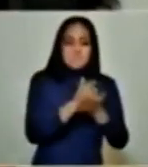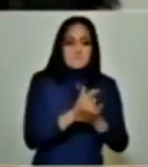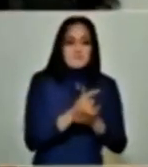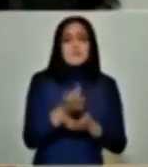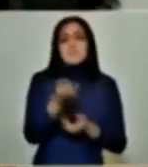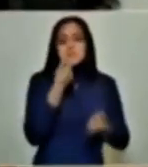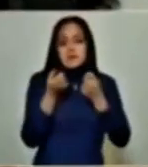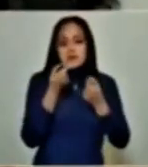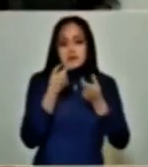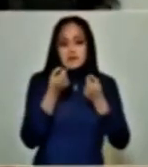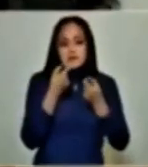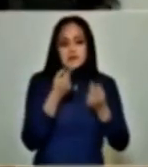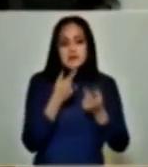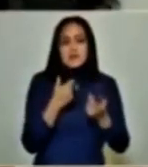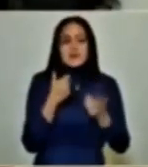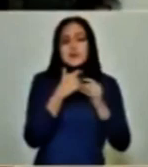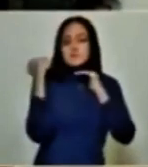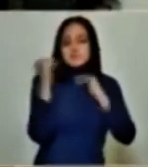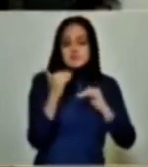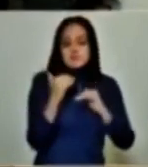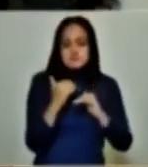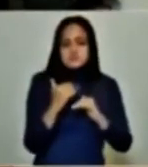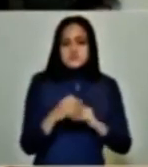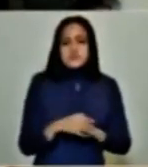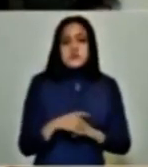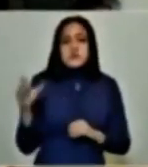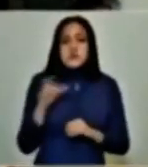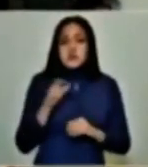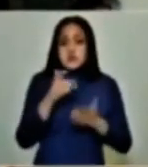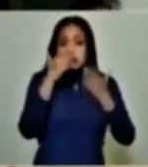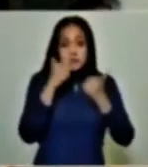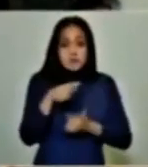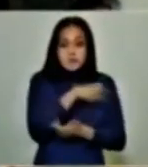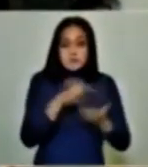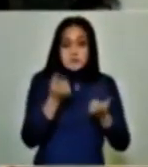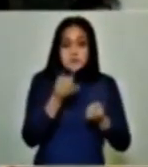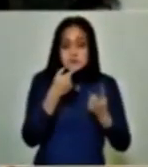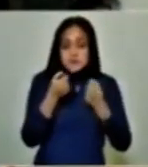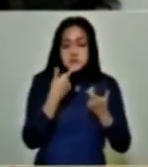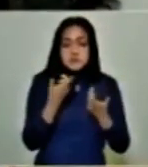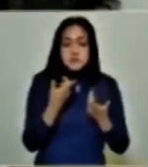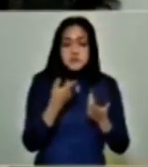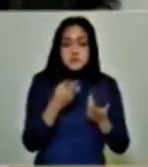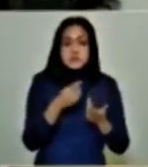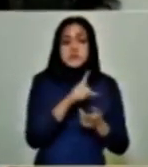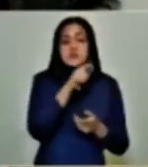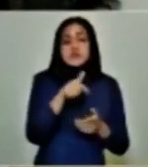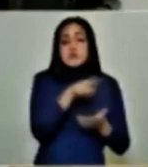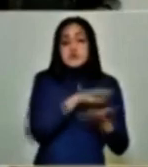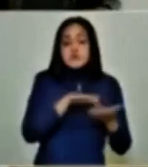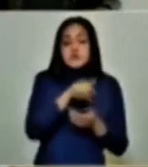medicamentos en un importe. Si hay desabasto y en el mercado